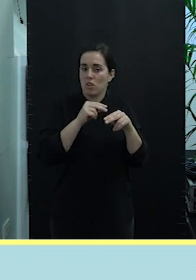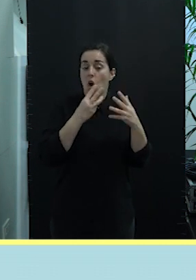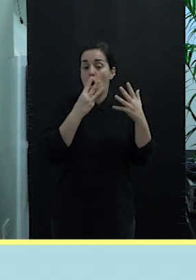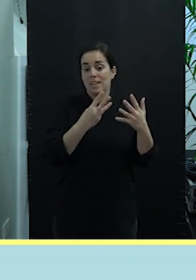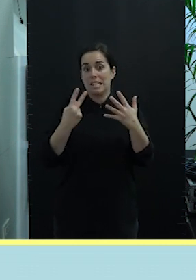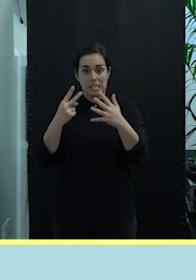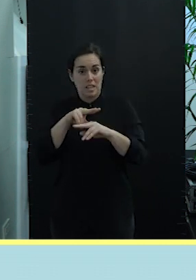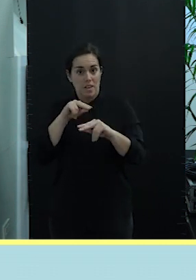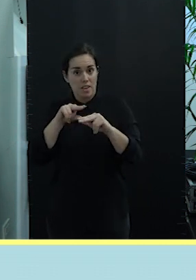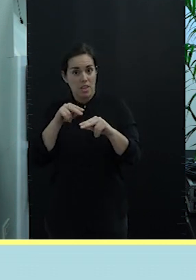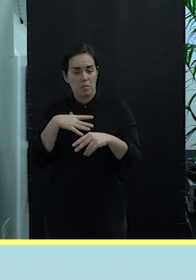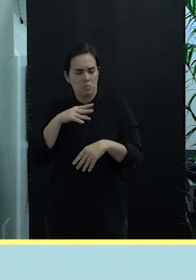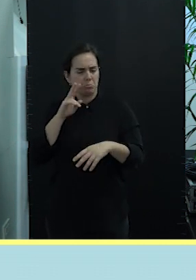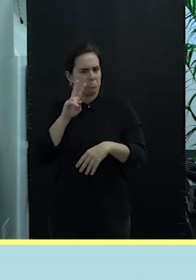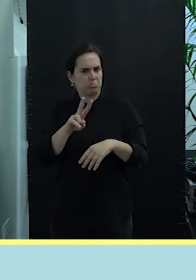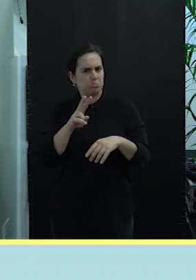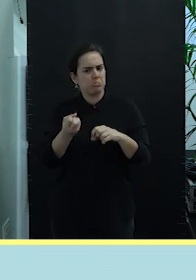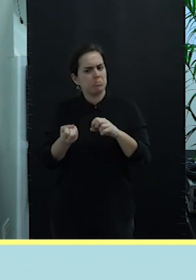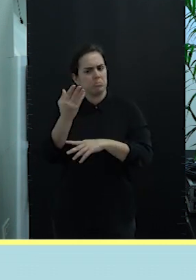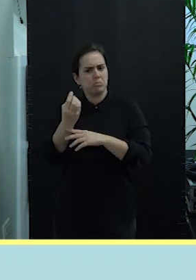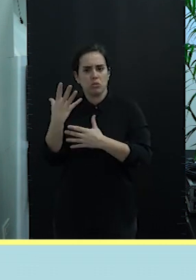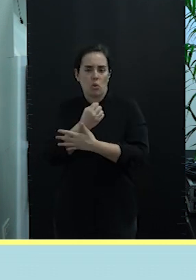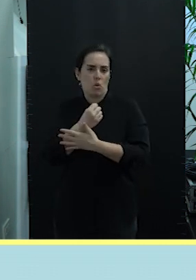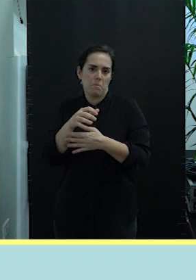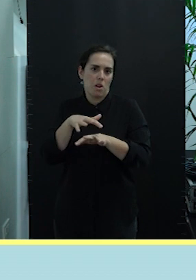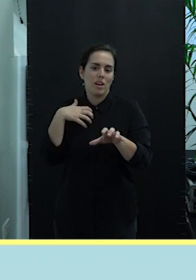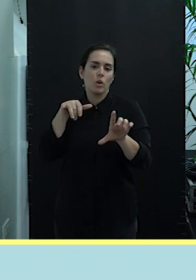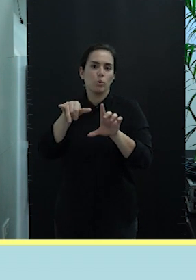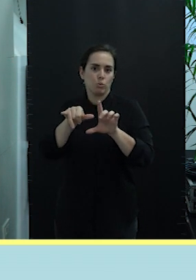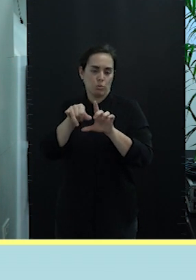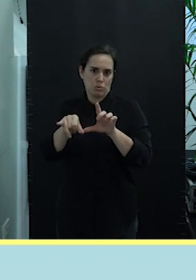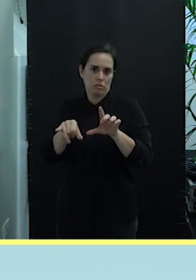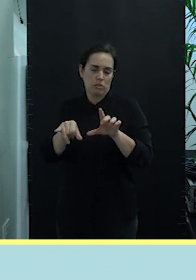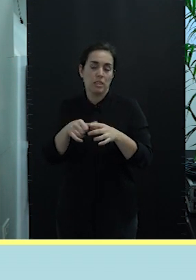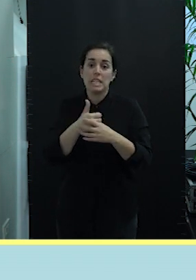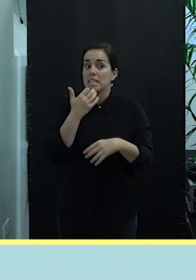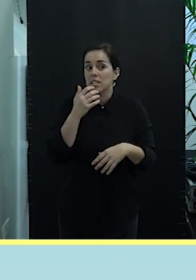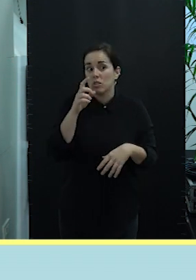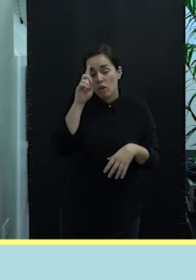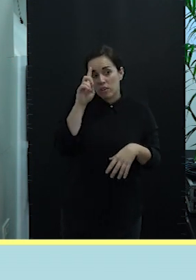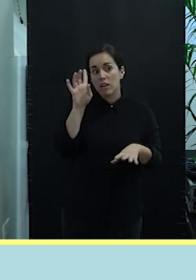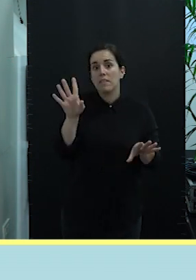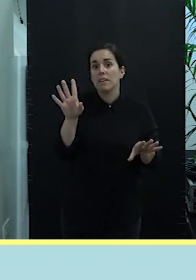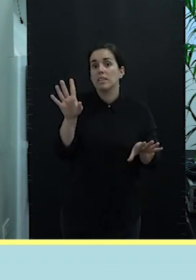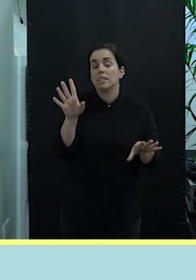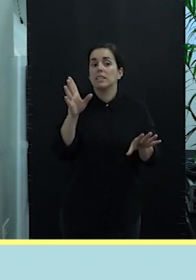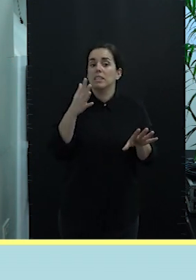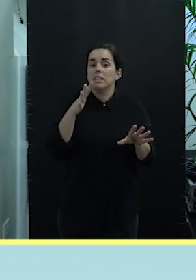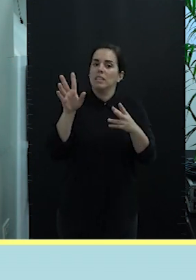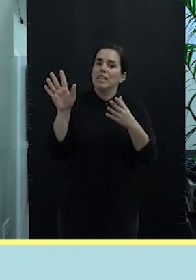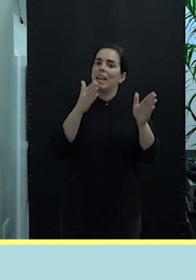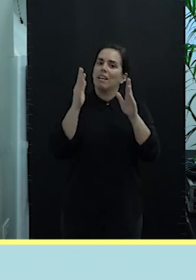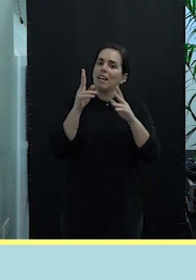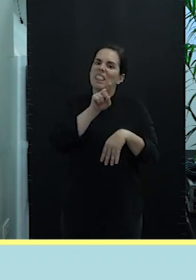acceder a ellos, están colgados casi todos en YouTube, y tres, bueno, si no lo saben, se sacaron 13 capítulos en Televisión